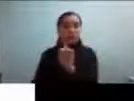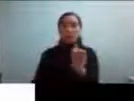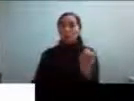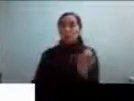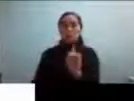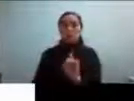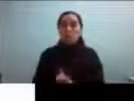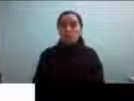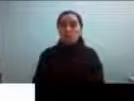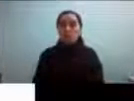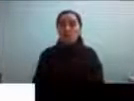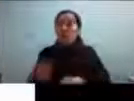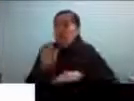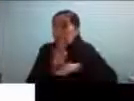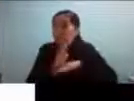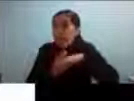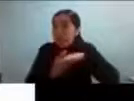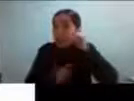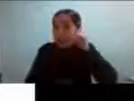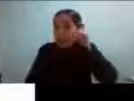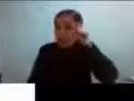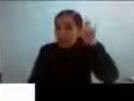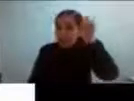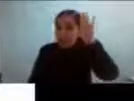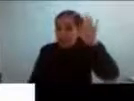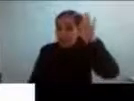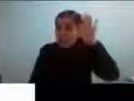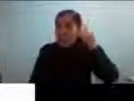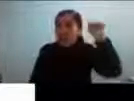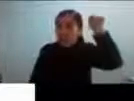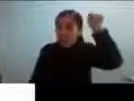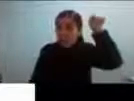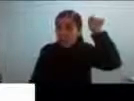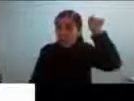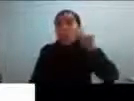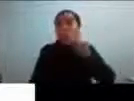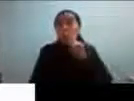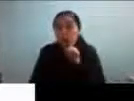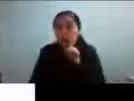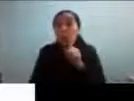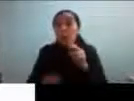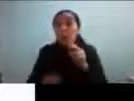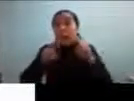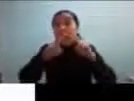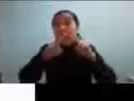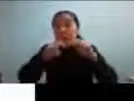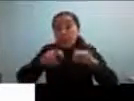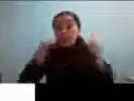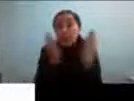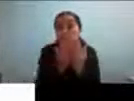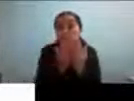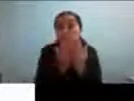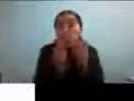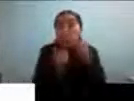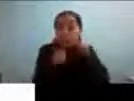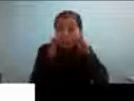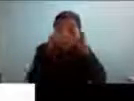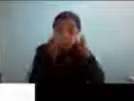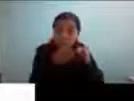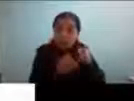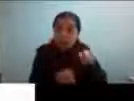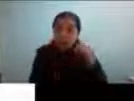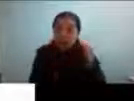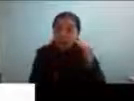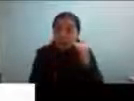de la teoría que nosotros tenemos acerca de autismo se ha realizado como decían en las presentaciones previas por estudios que en la niñez